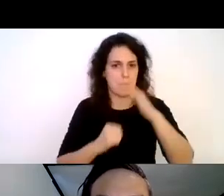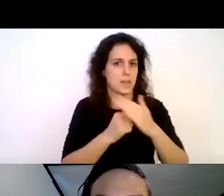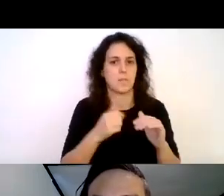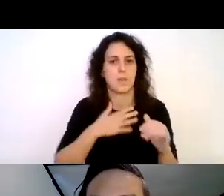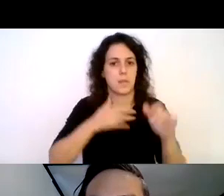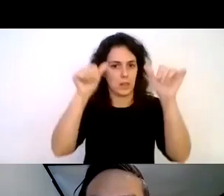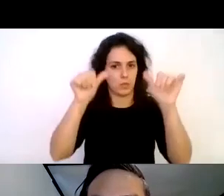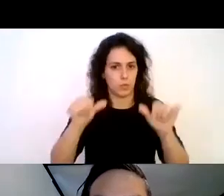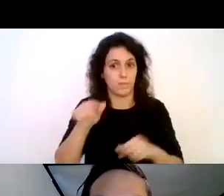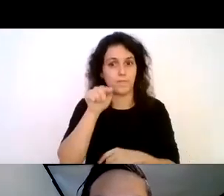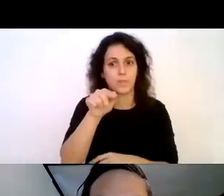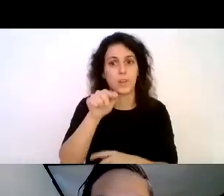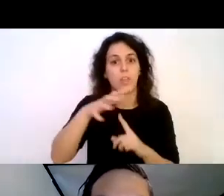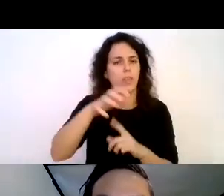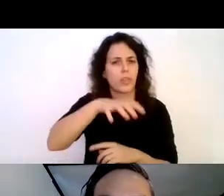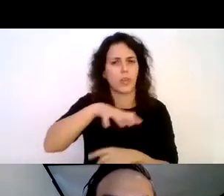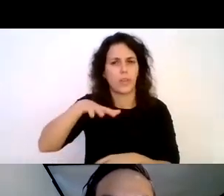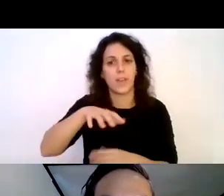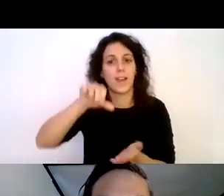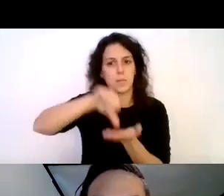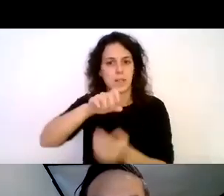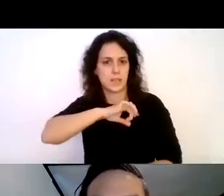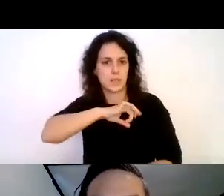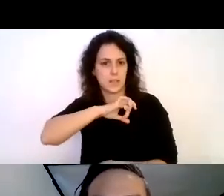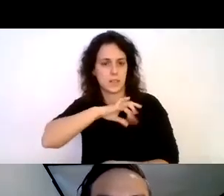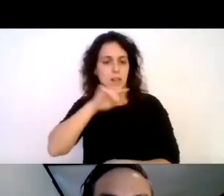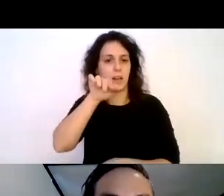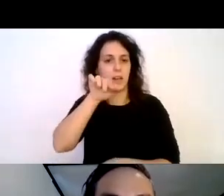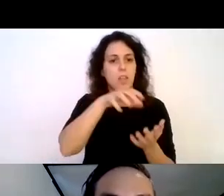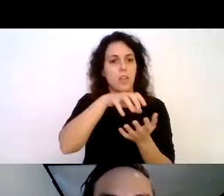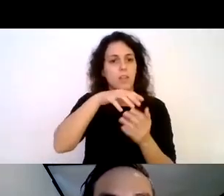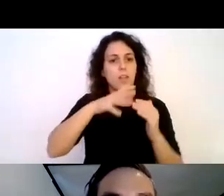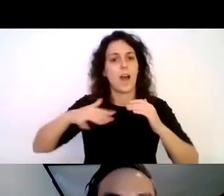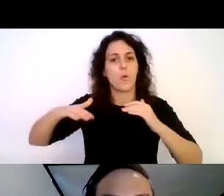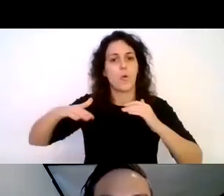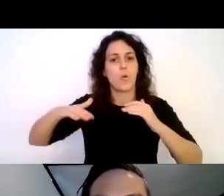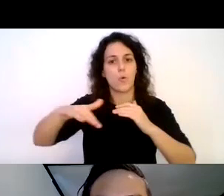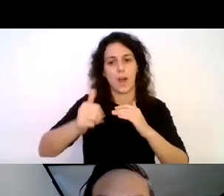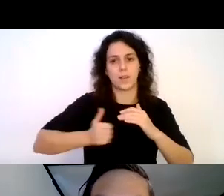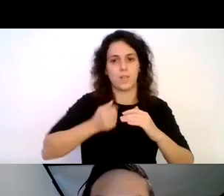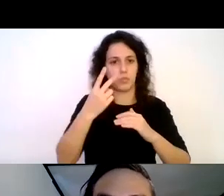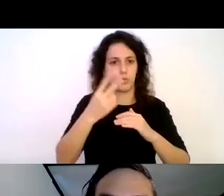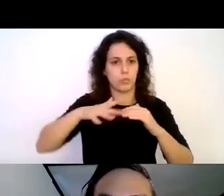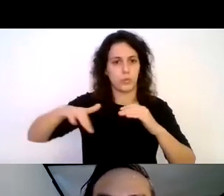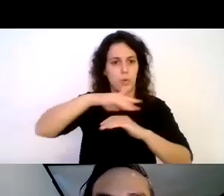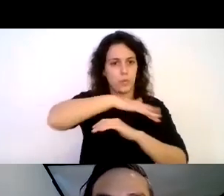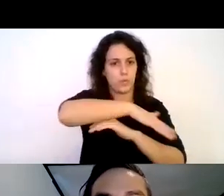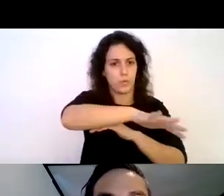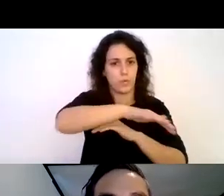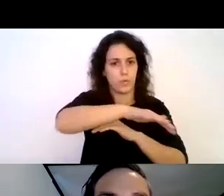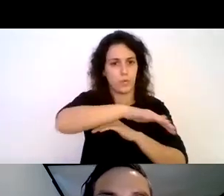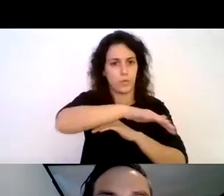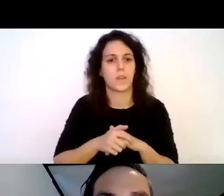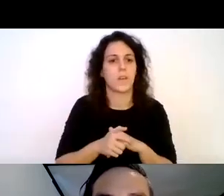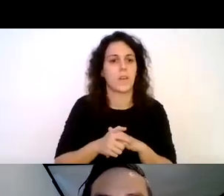se encuentra ubicado en la capital de Chile, cuenta con dos lagunas artificiales y se encuentra a un costado del